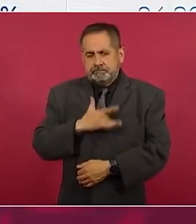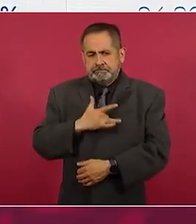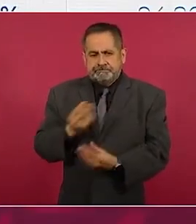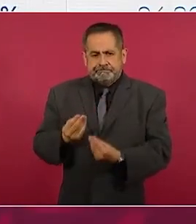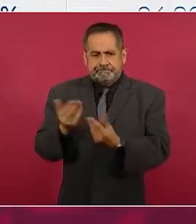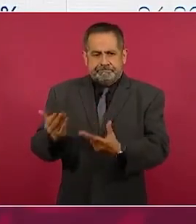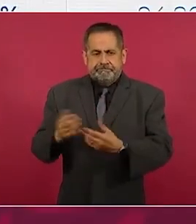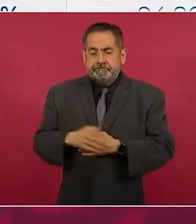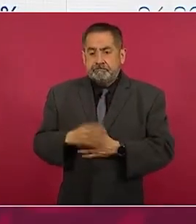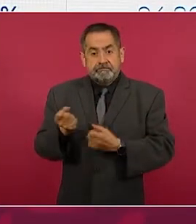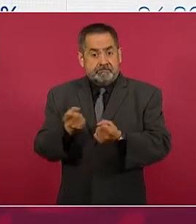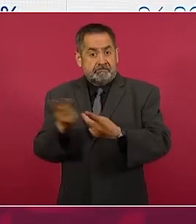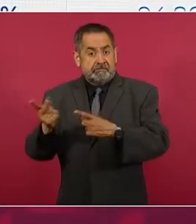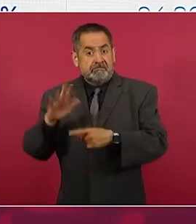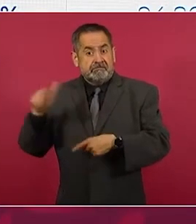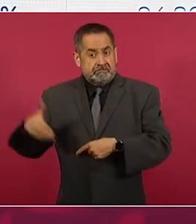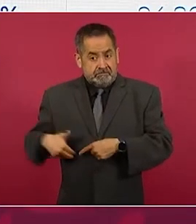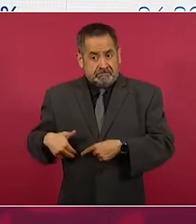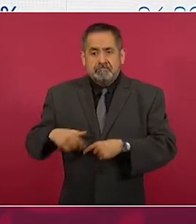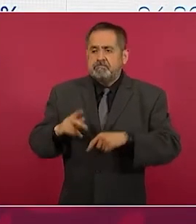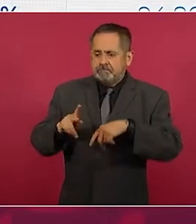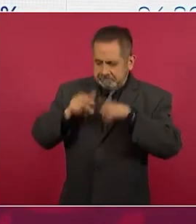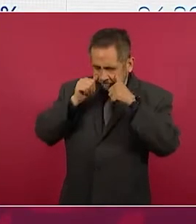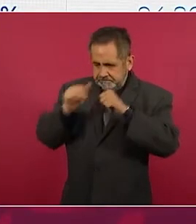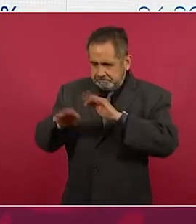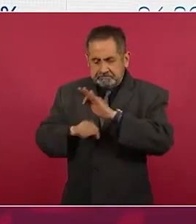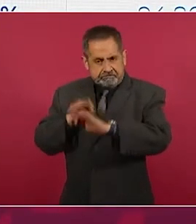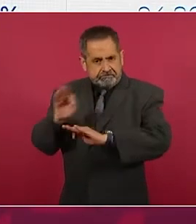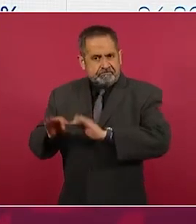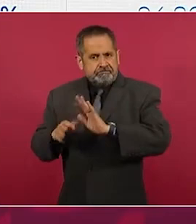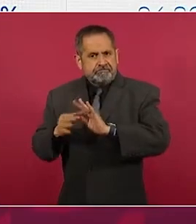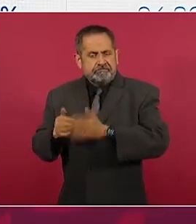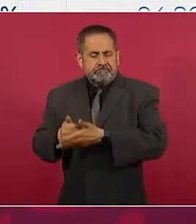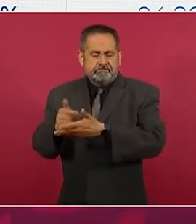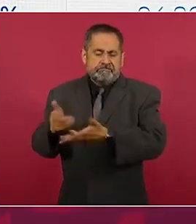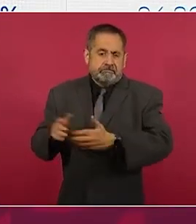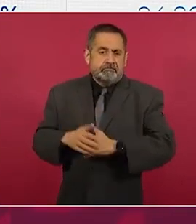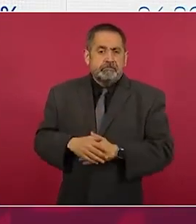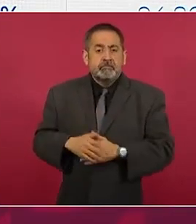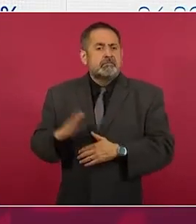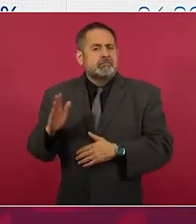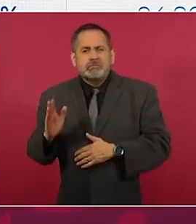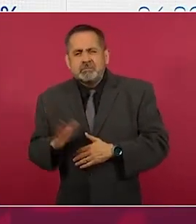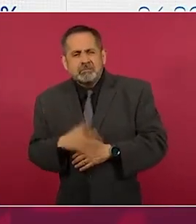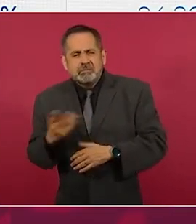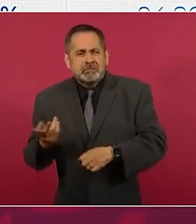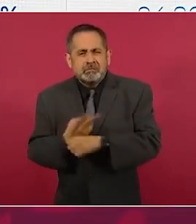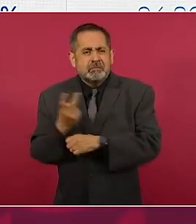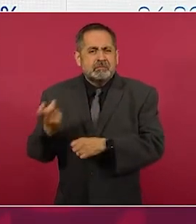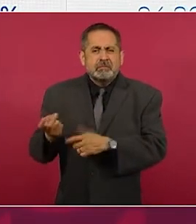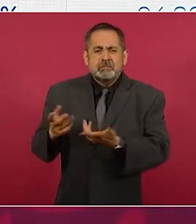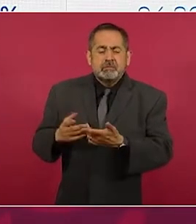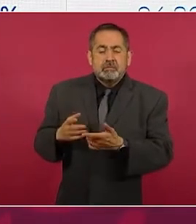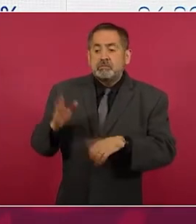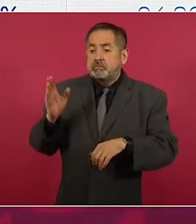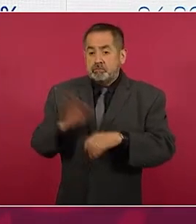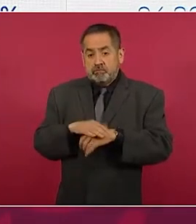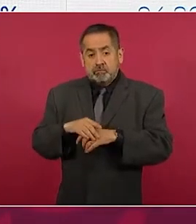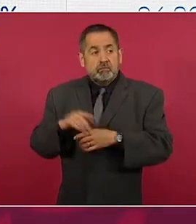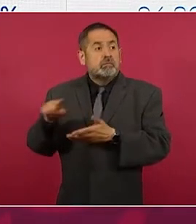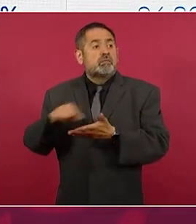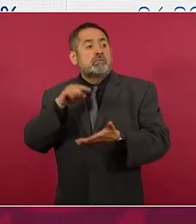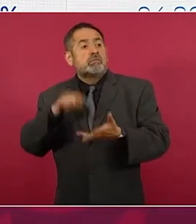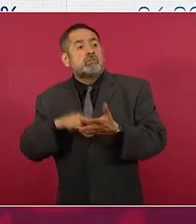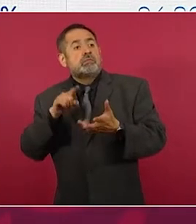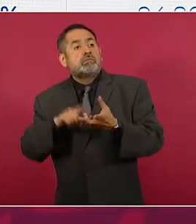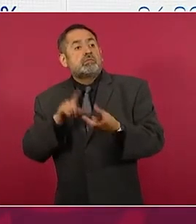todo esto también motivado porque alejaron muchísimo las casillas